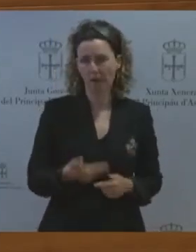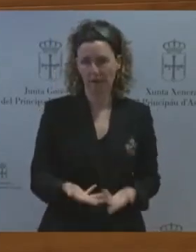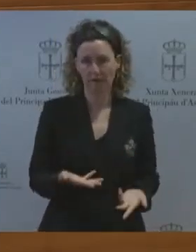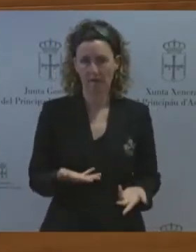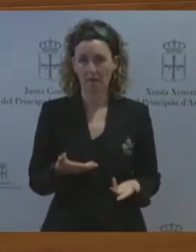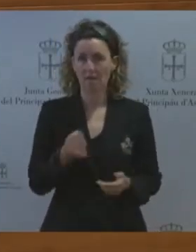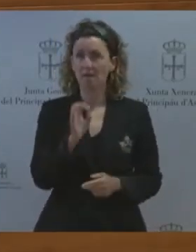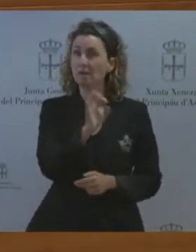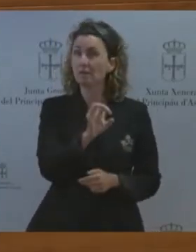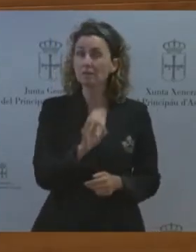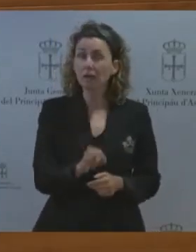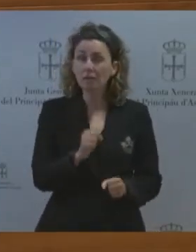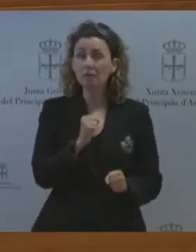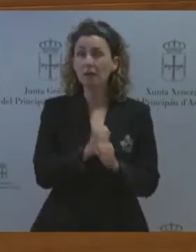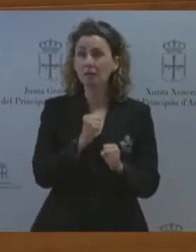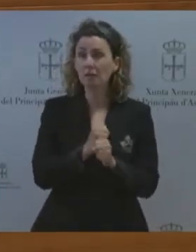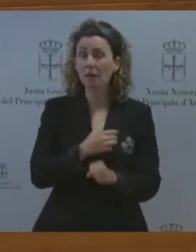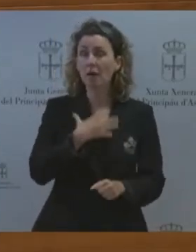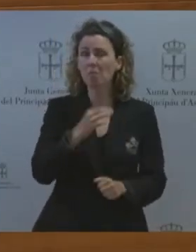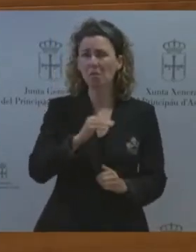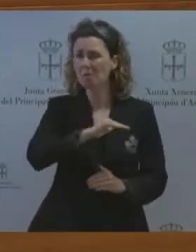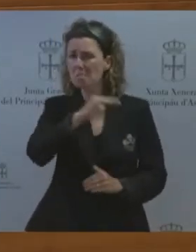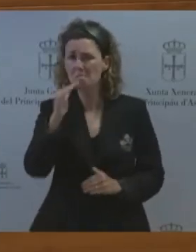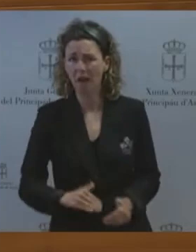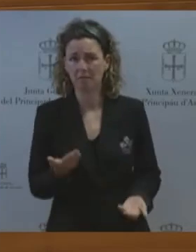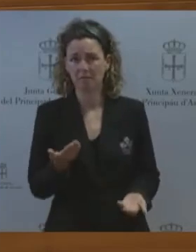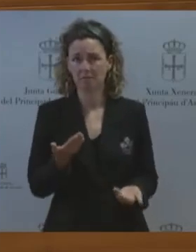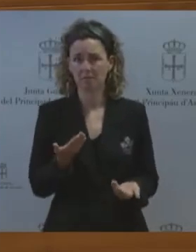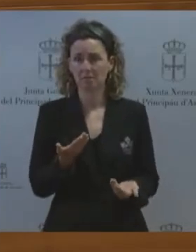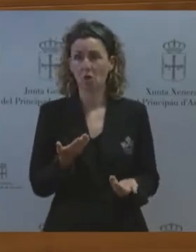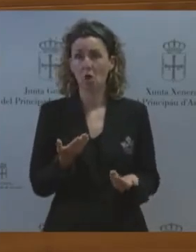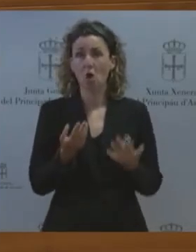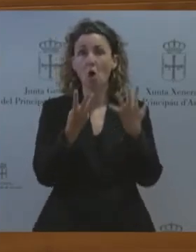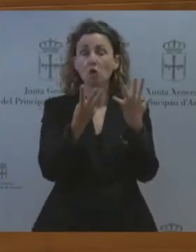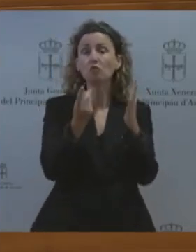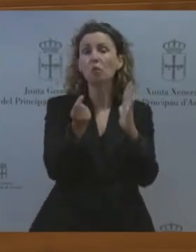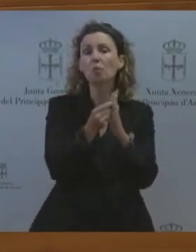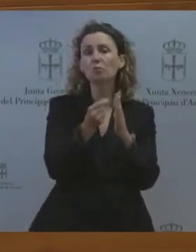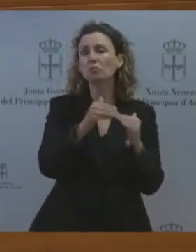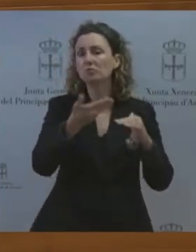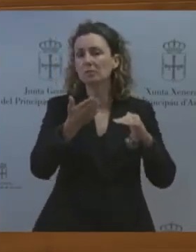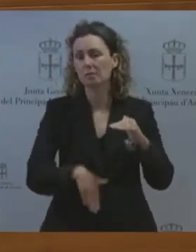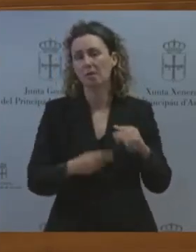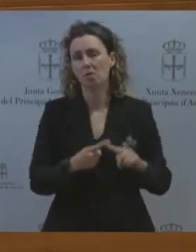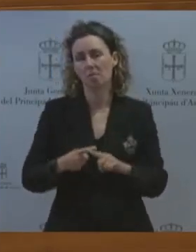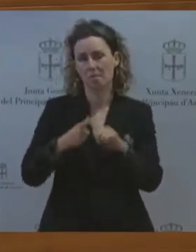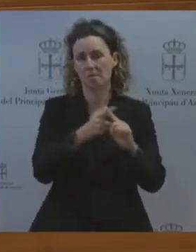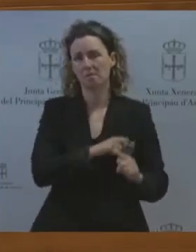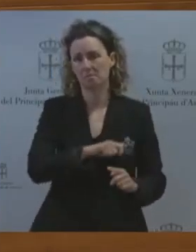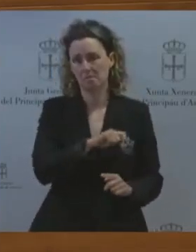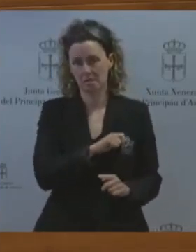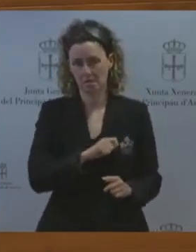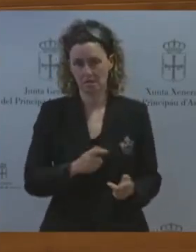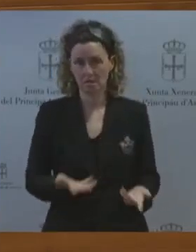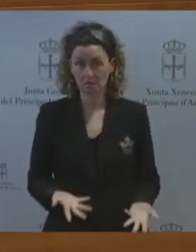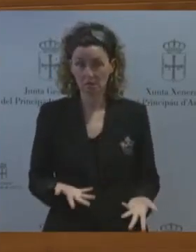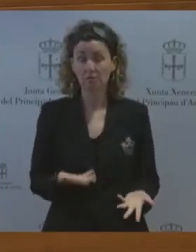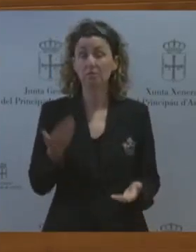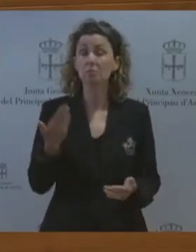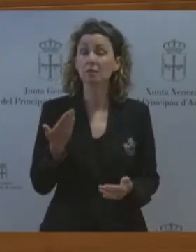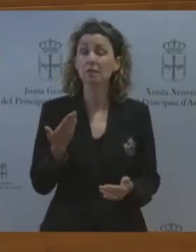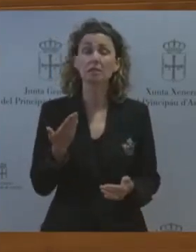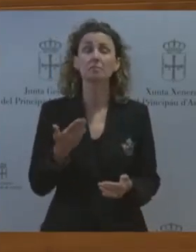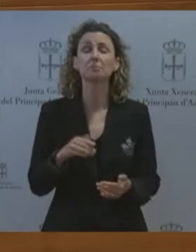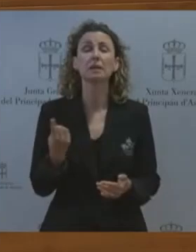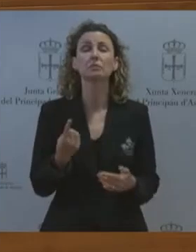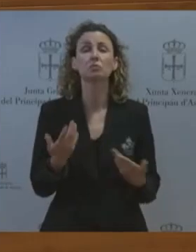país en torno a 8 puntos por debajo de la media nacional y aún más importante el hecho de que cada año centenares